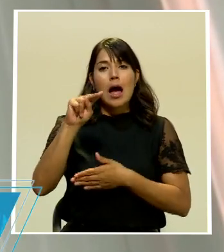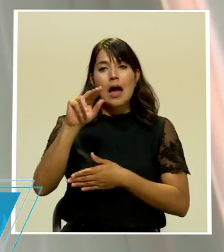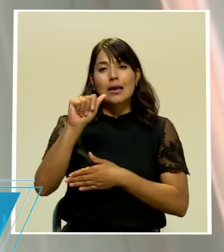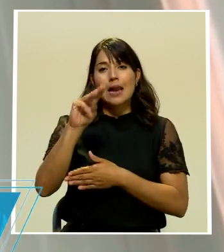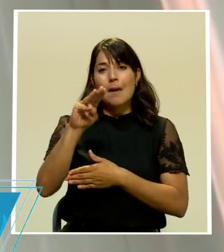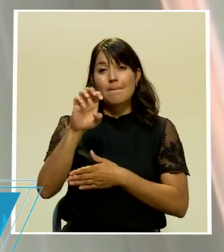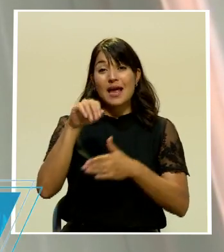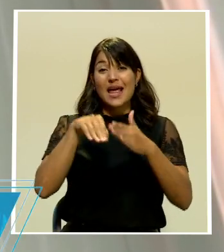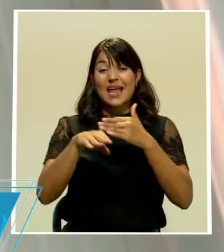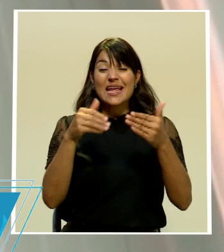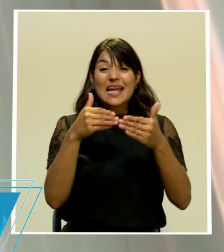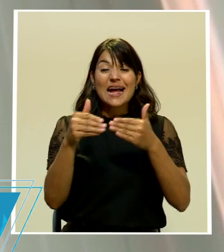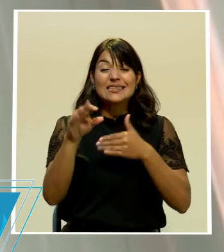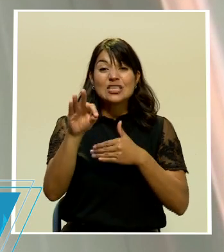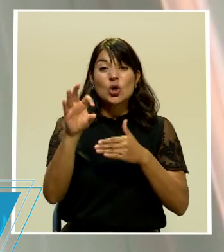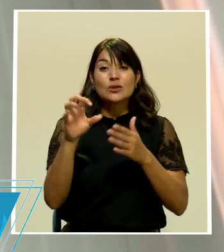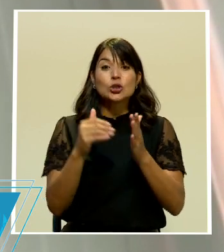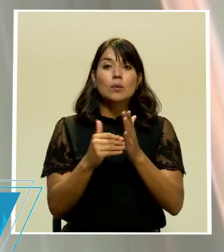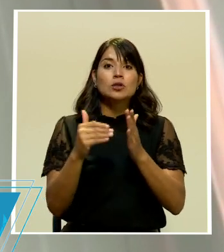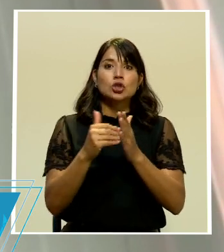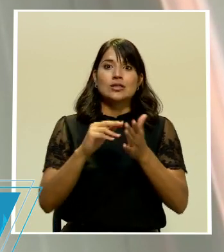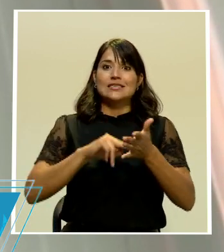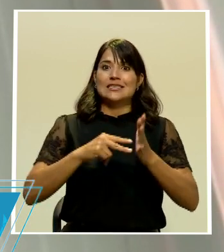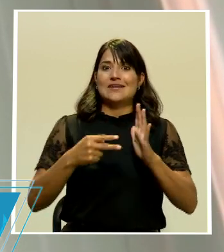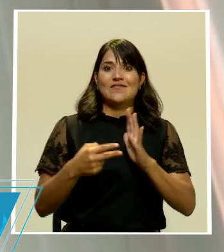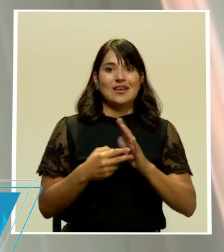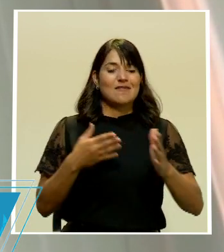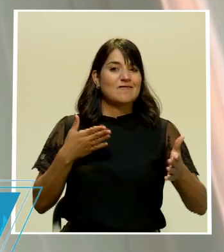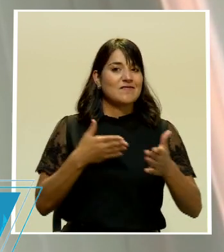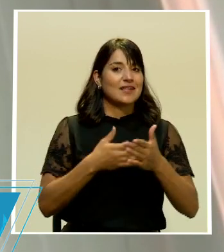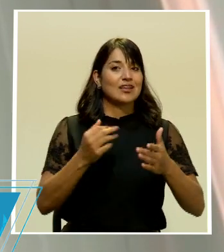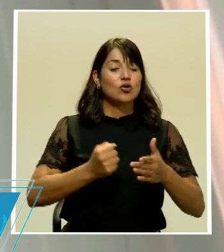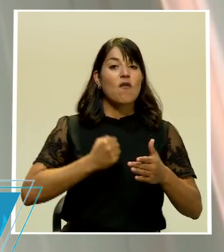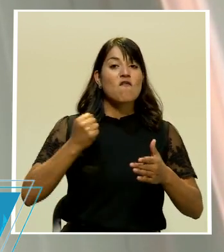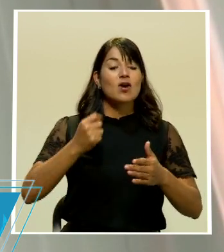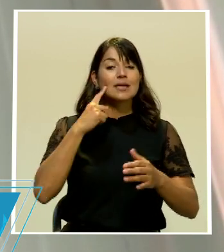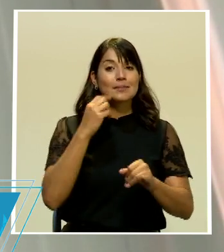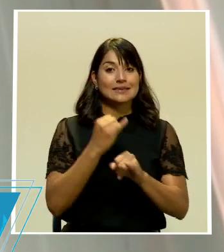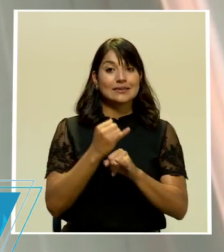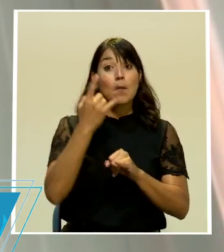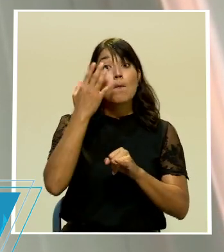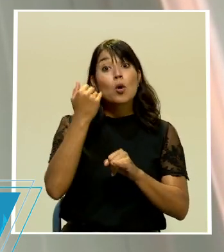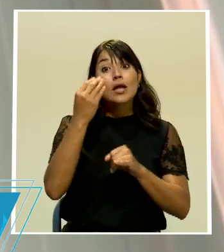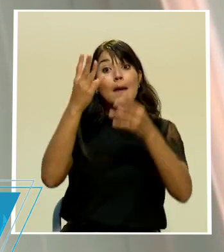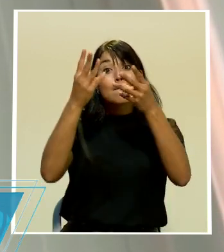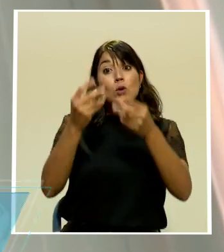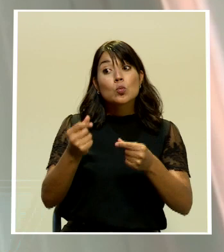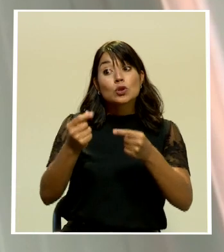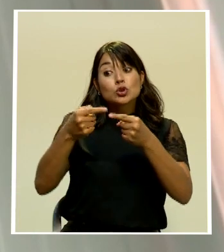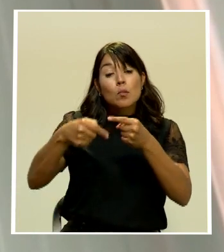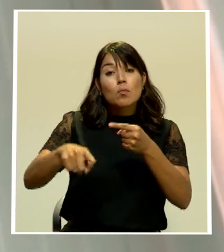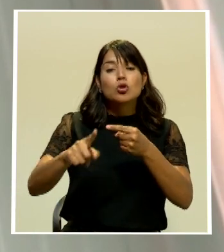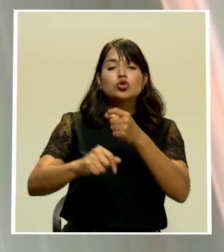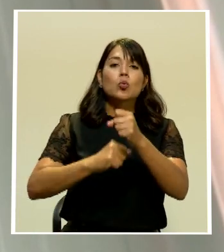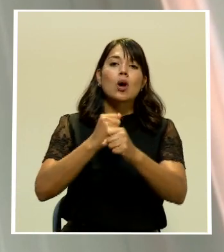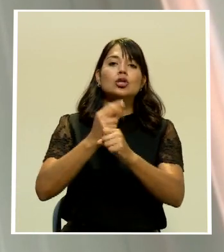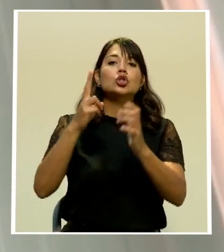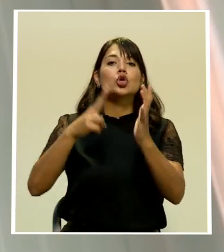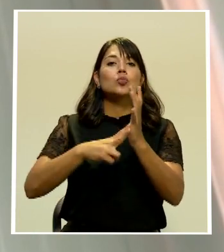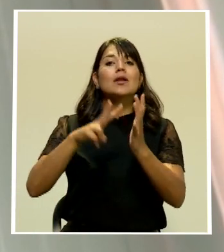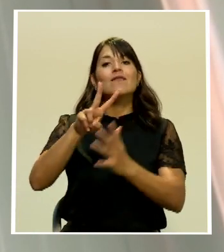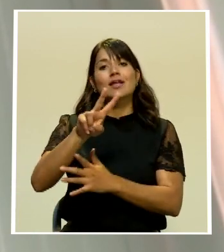millones es un golpe muy duro para la institución, ya que el presupuesto del 2021 ya había sido rebajado en 450